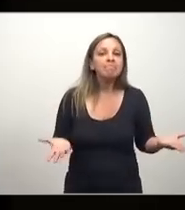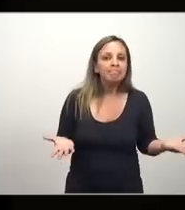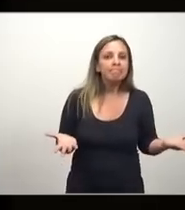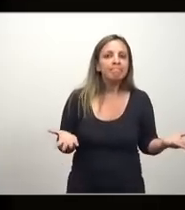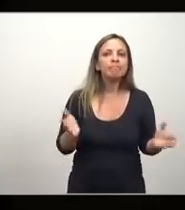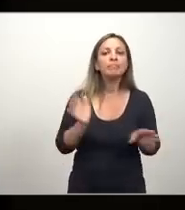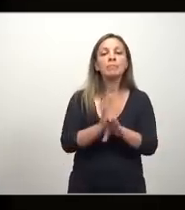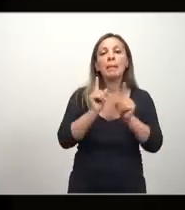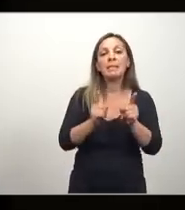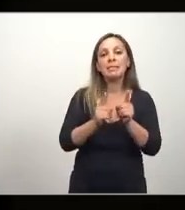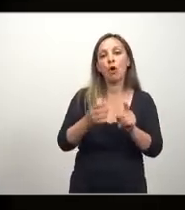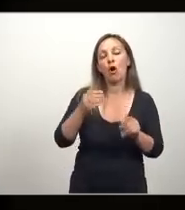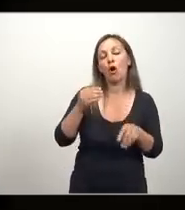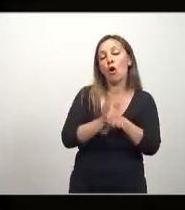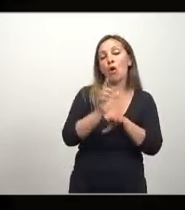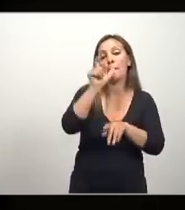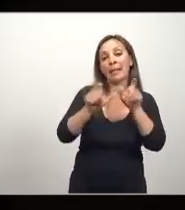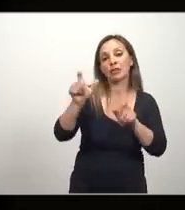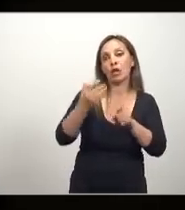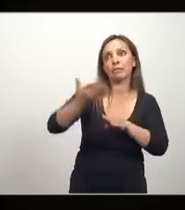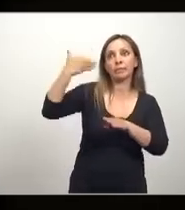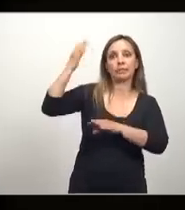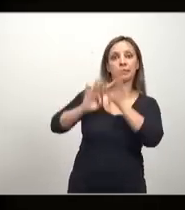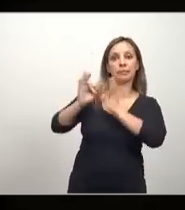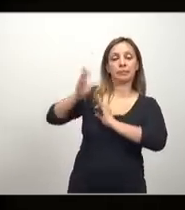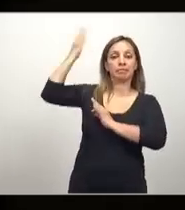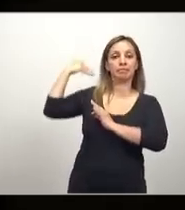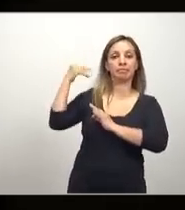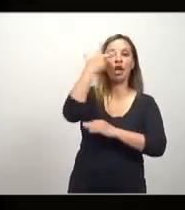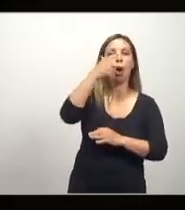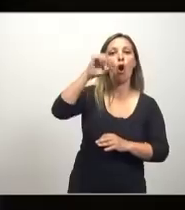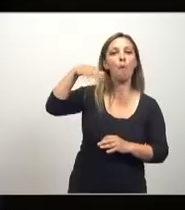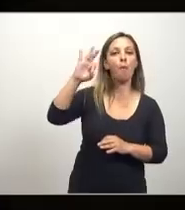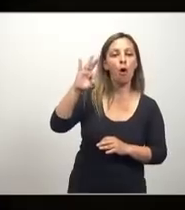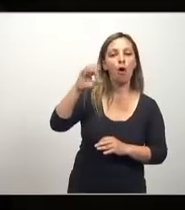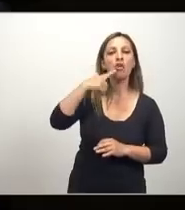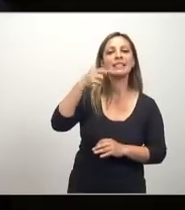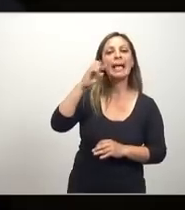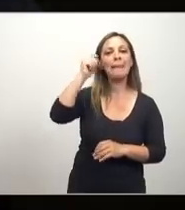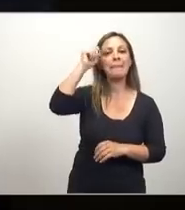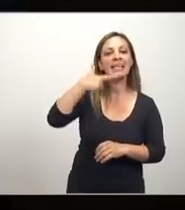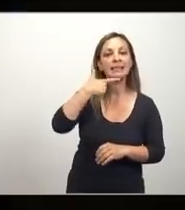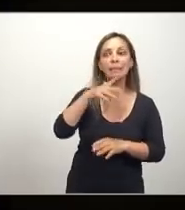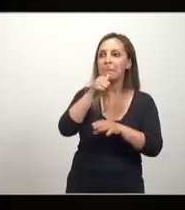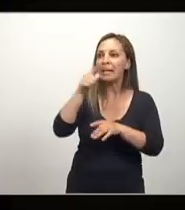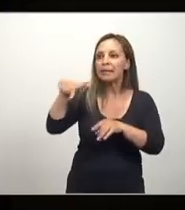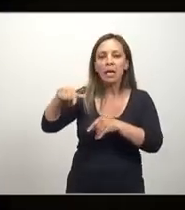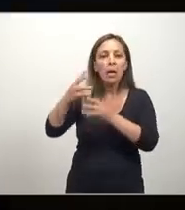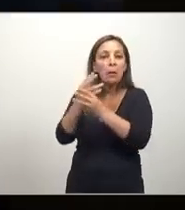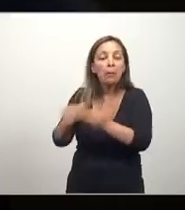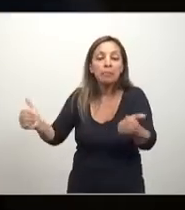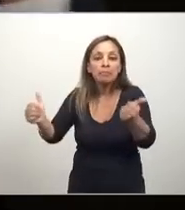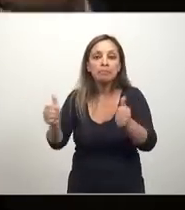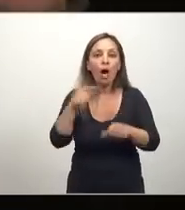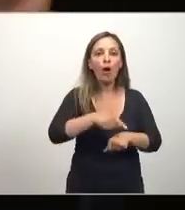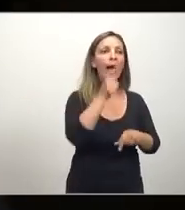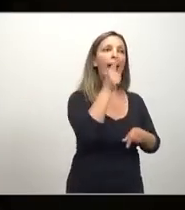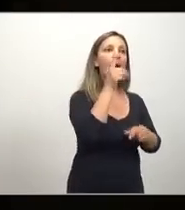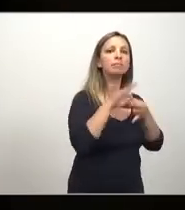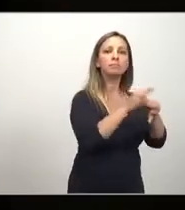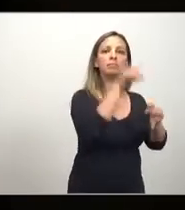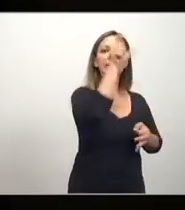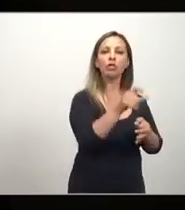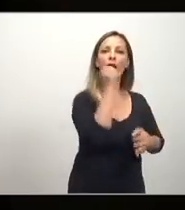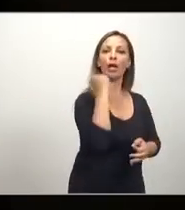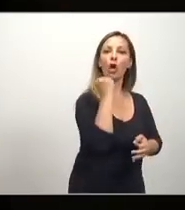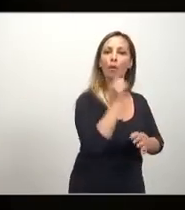el homo sapien dejó de ser homo sapien y lo convirtieron en homo economicus. También, individuos que solo buscan maximizar una función de utilidad sujeta